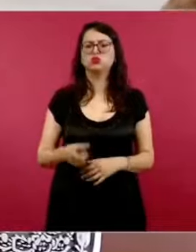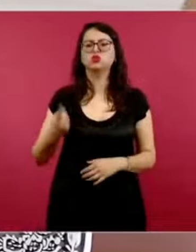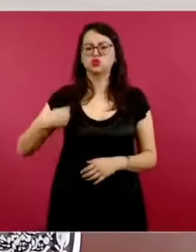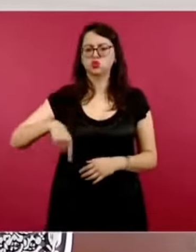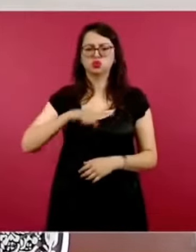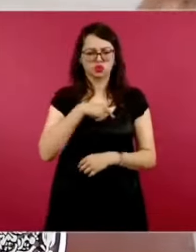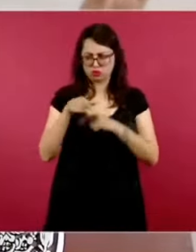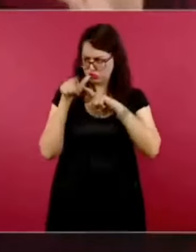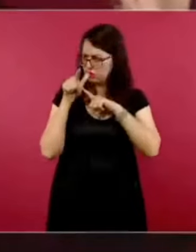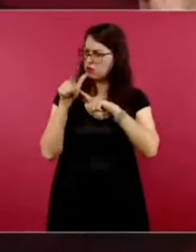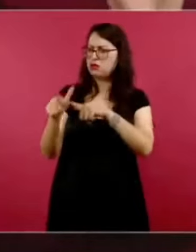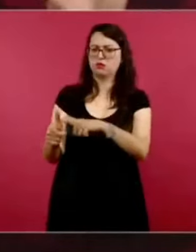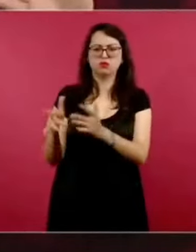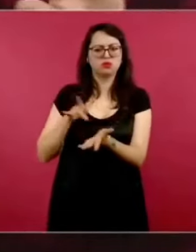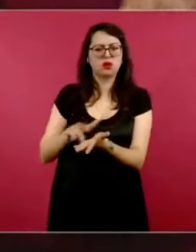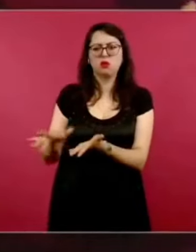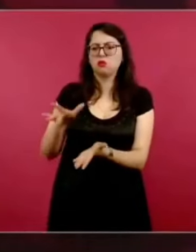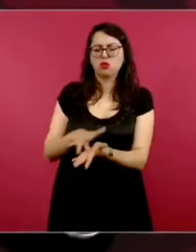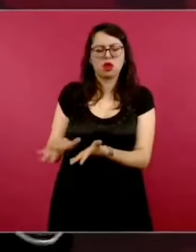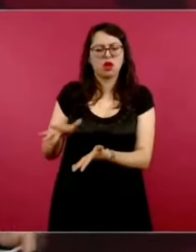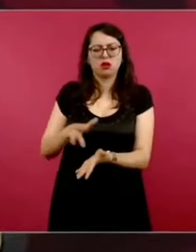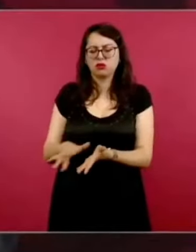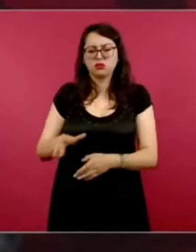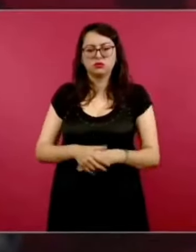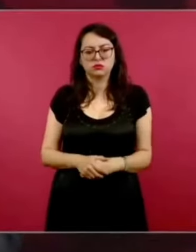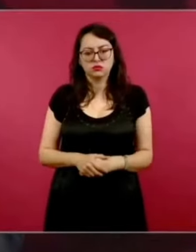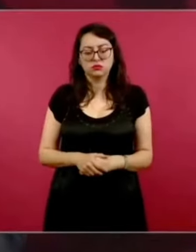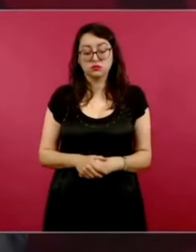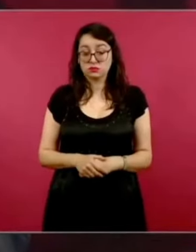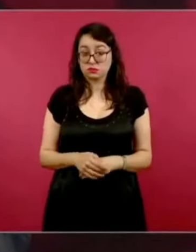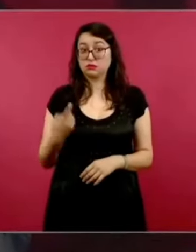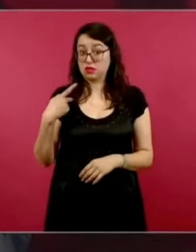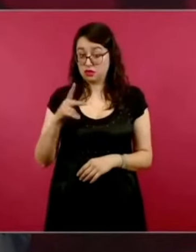explicar para que la gente en Ecuador sepa.